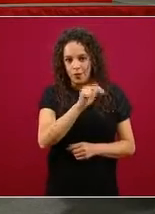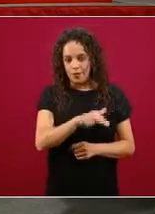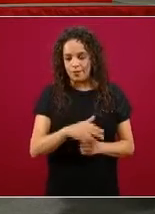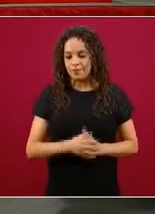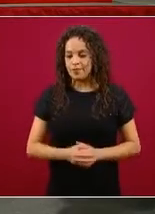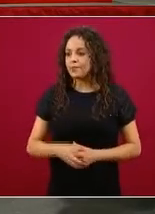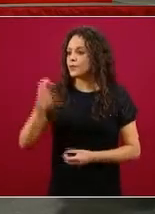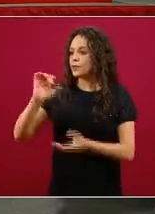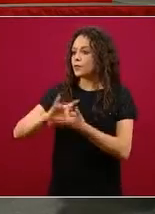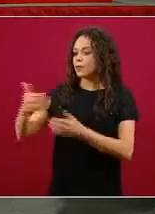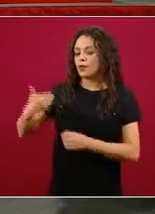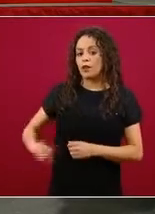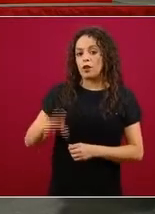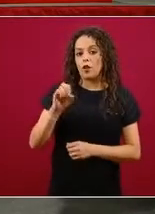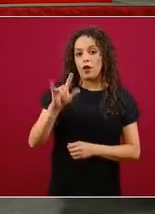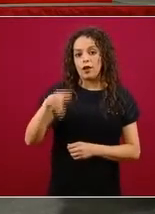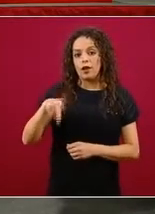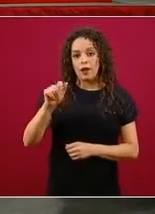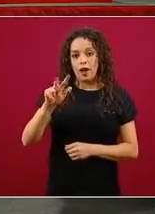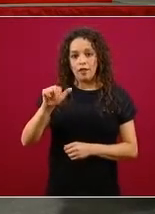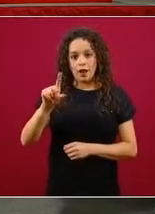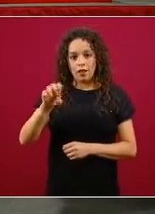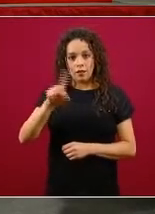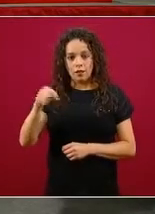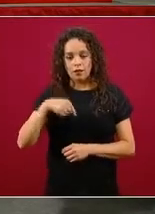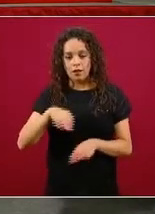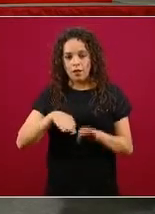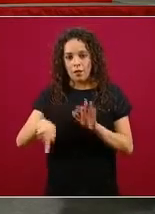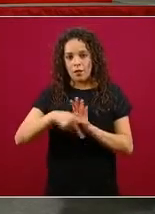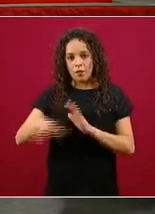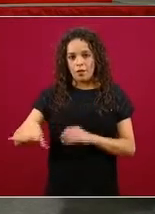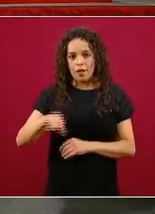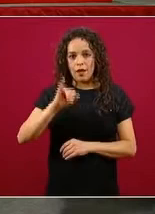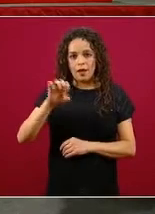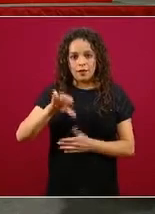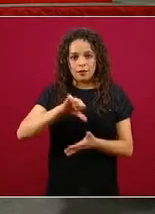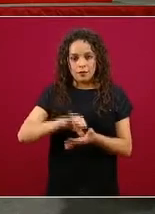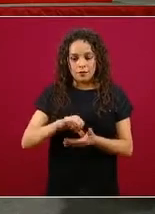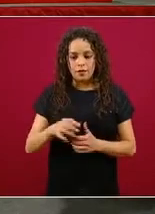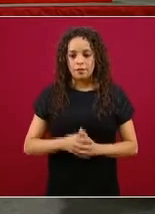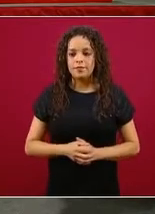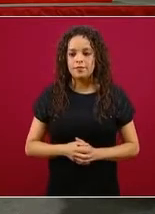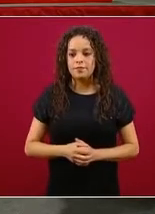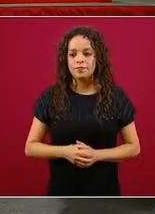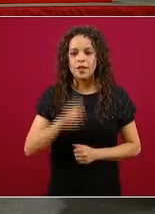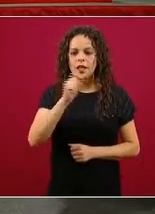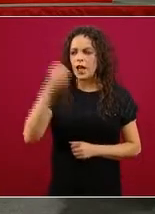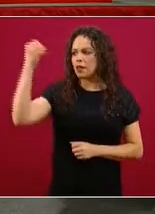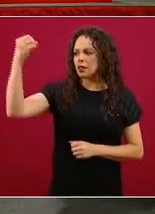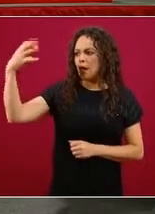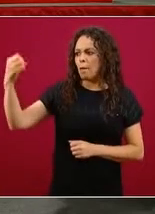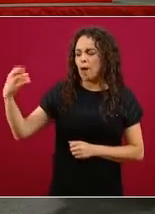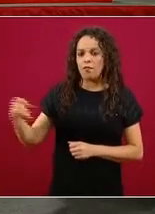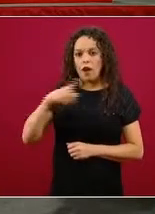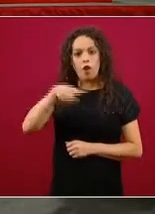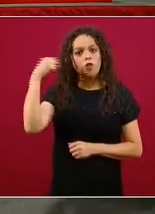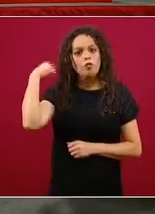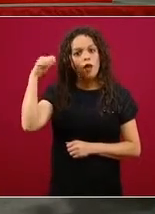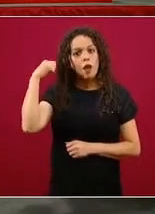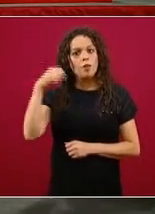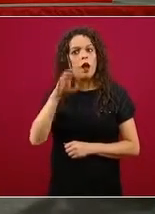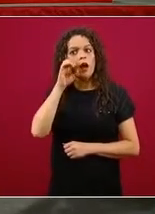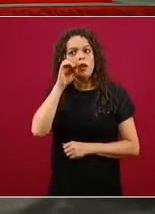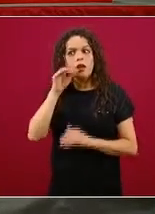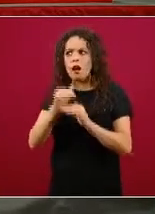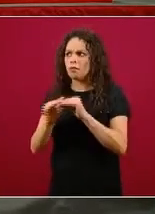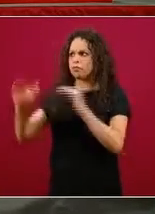olinka valdés de eje central respecto a los cambios que hubo en el semáforo tabasco pasa de naranja rojo hidalgo pasa